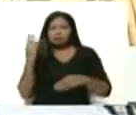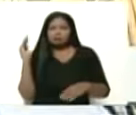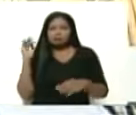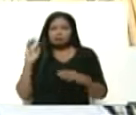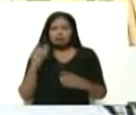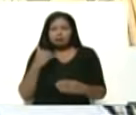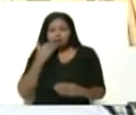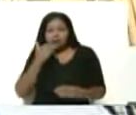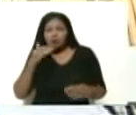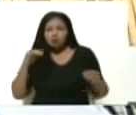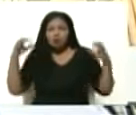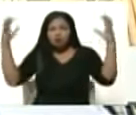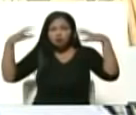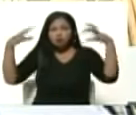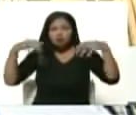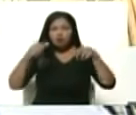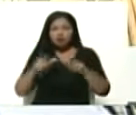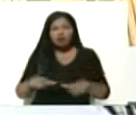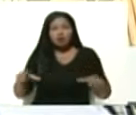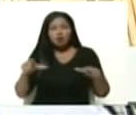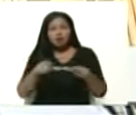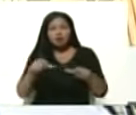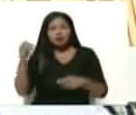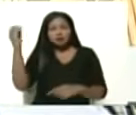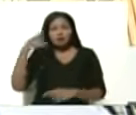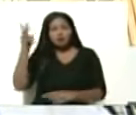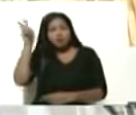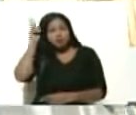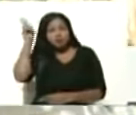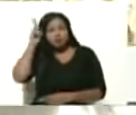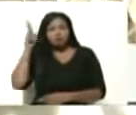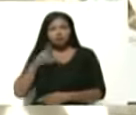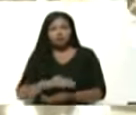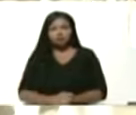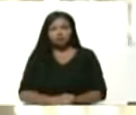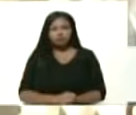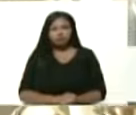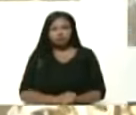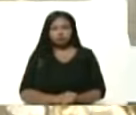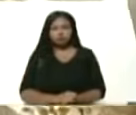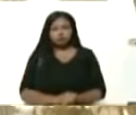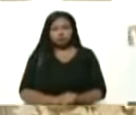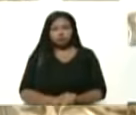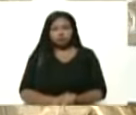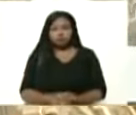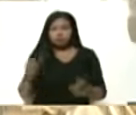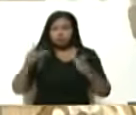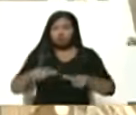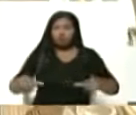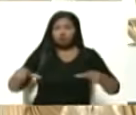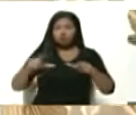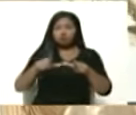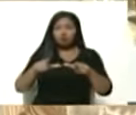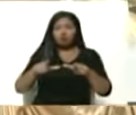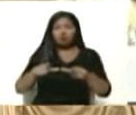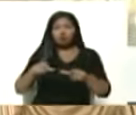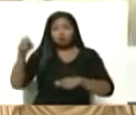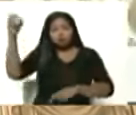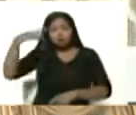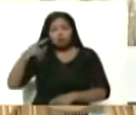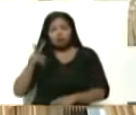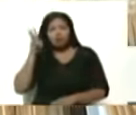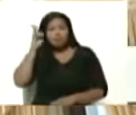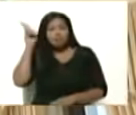mucho calor aquí, en el Salón Sol del Perú. Aquí estamos, en el Salón Sol del Perú, bueno,